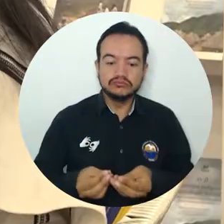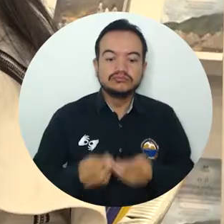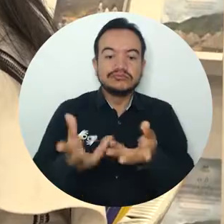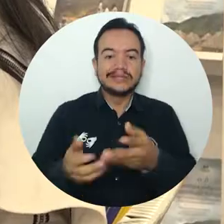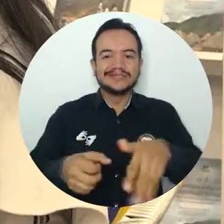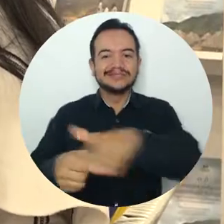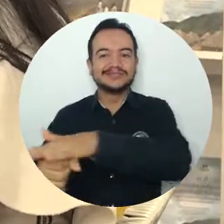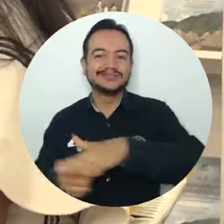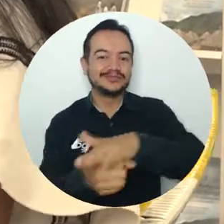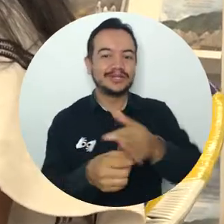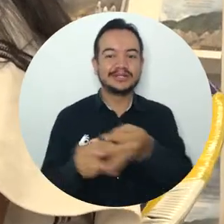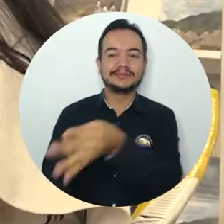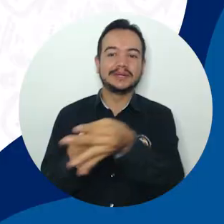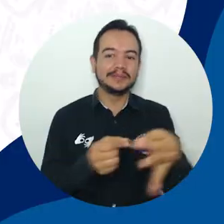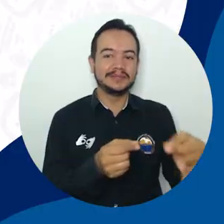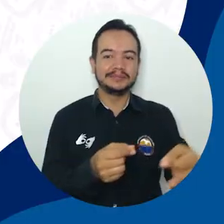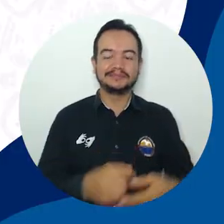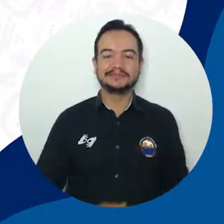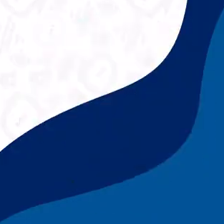desarrollo de las comunidades.